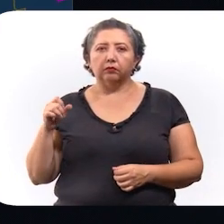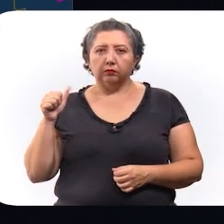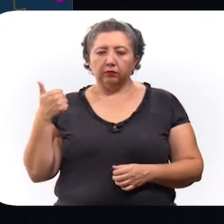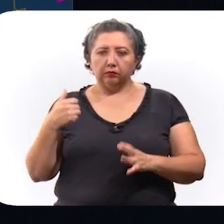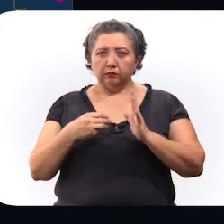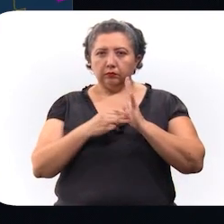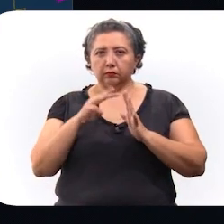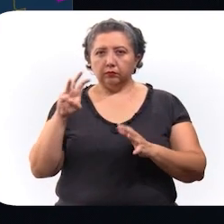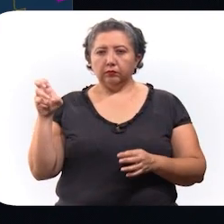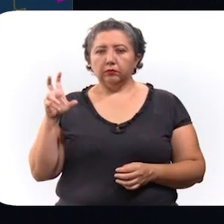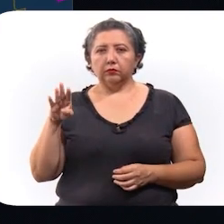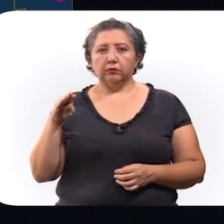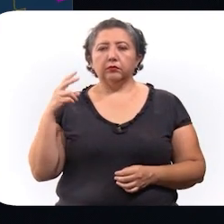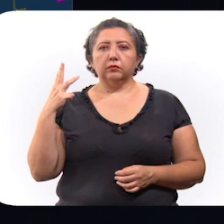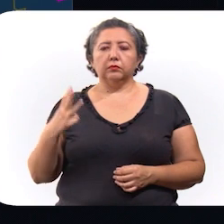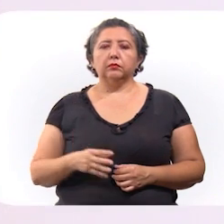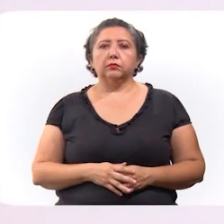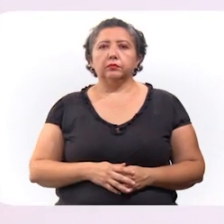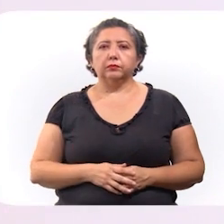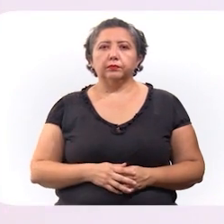poniente 11,393.